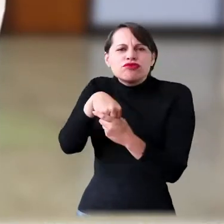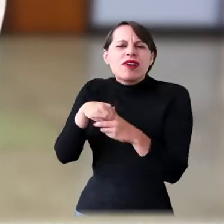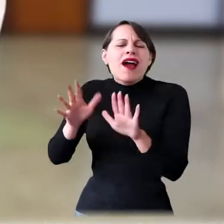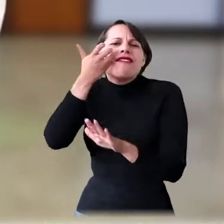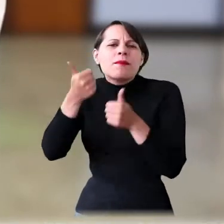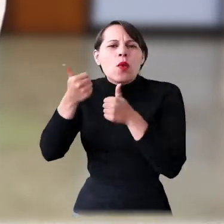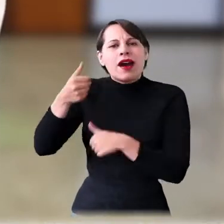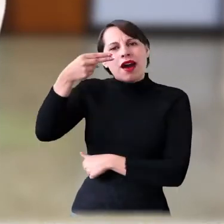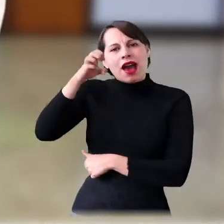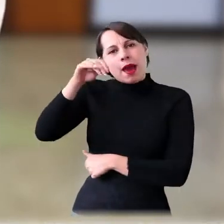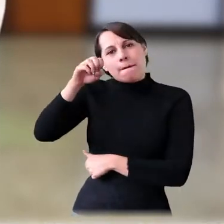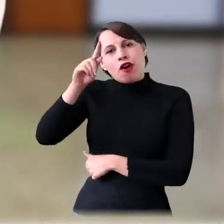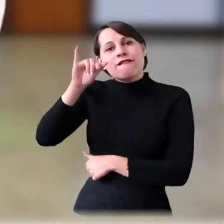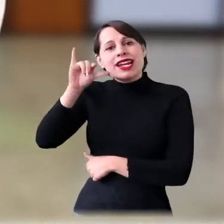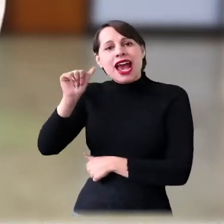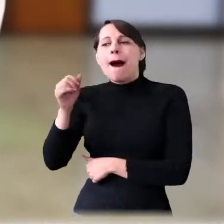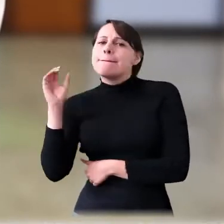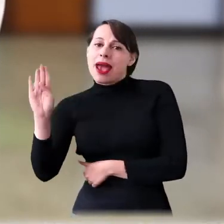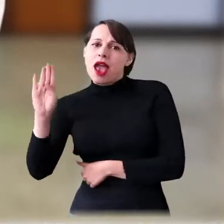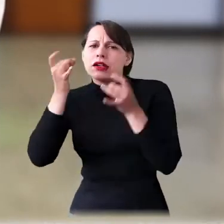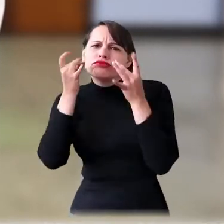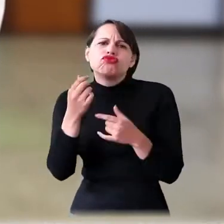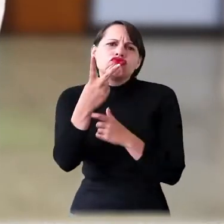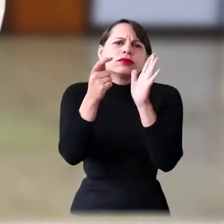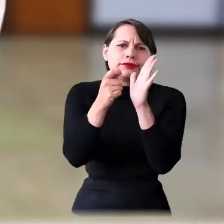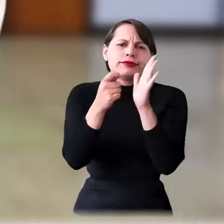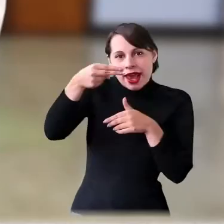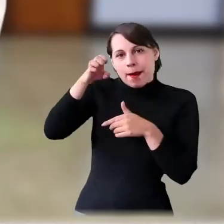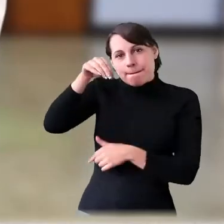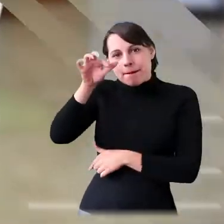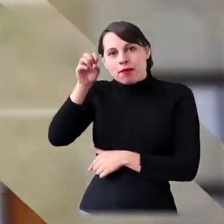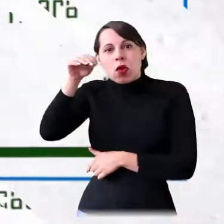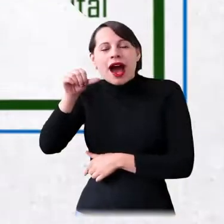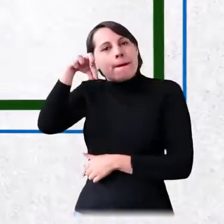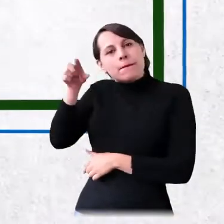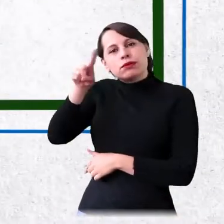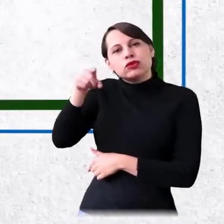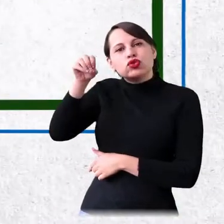severa que presentó en dos ocasiones un hematoma de SOAS.